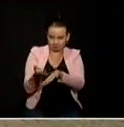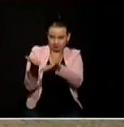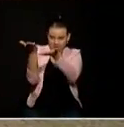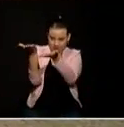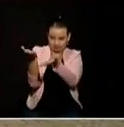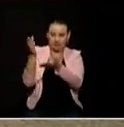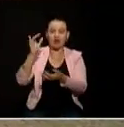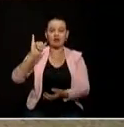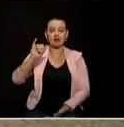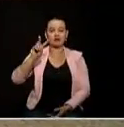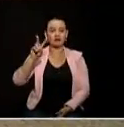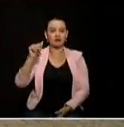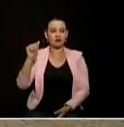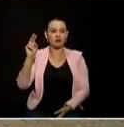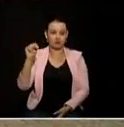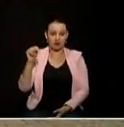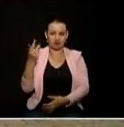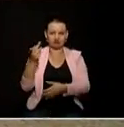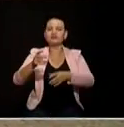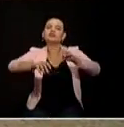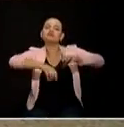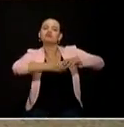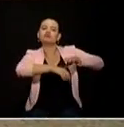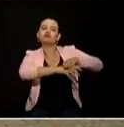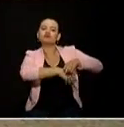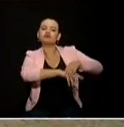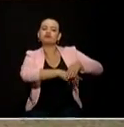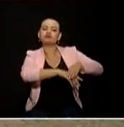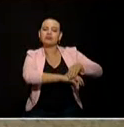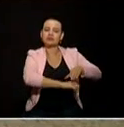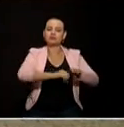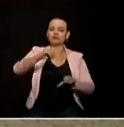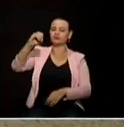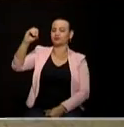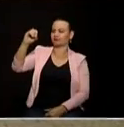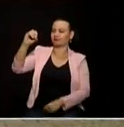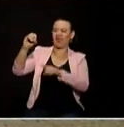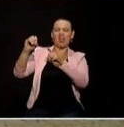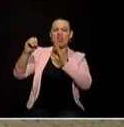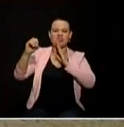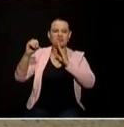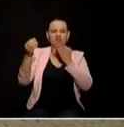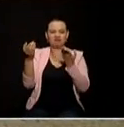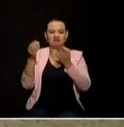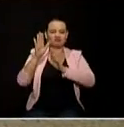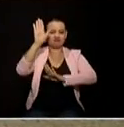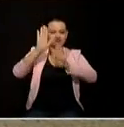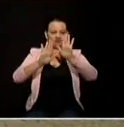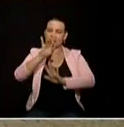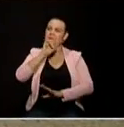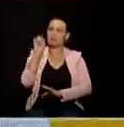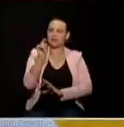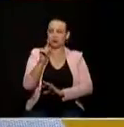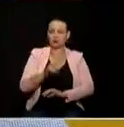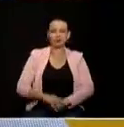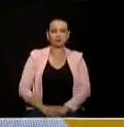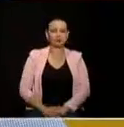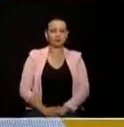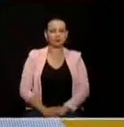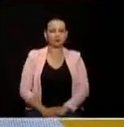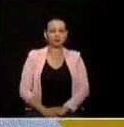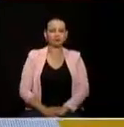para iván mauricio pérez quien seleccionará una balota a ver a qué candidato le corresponde preguntar el número que